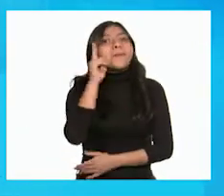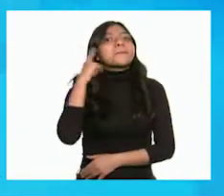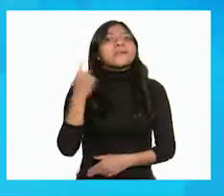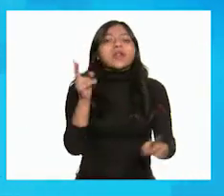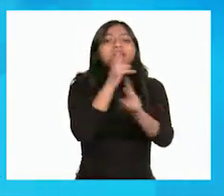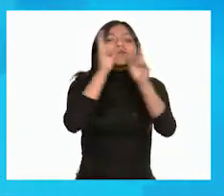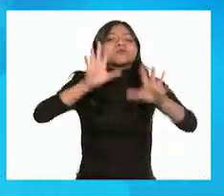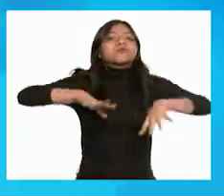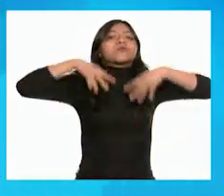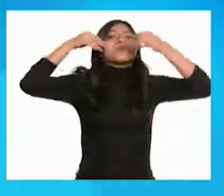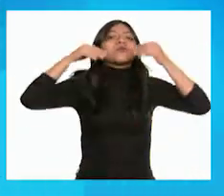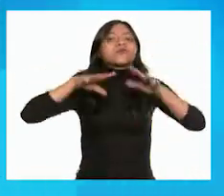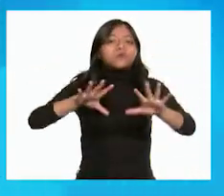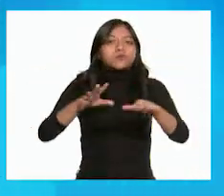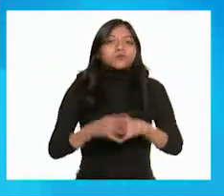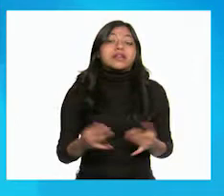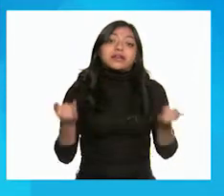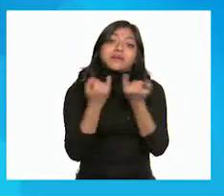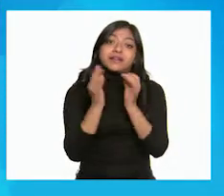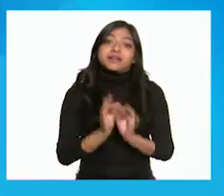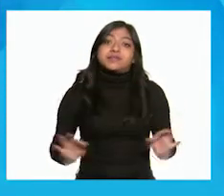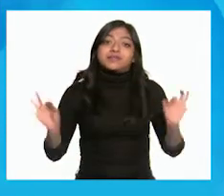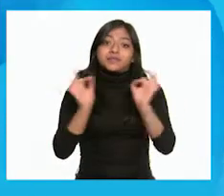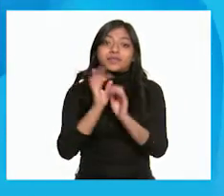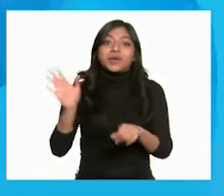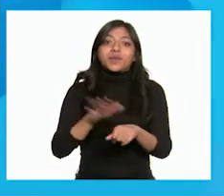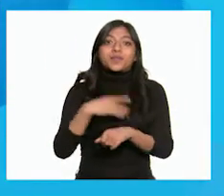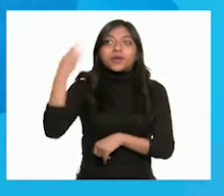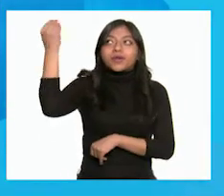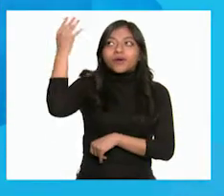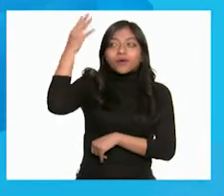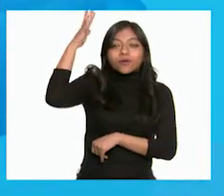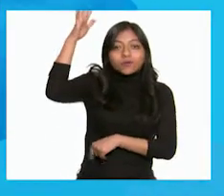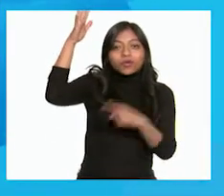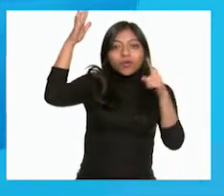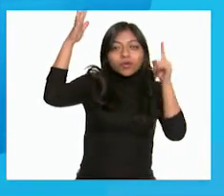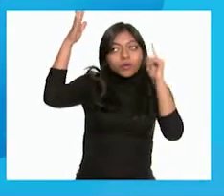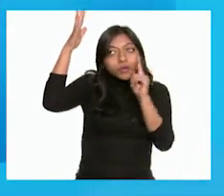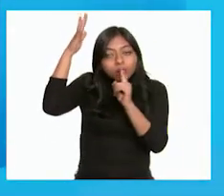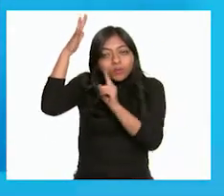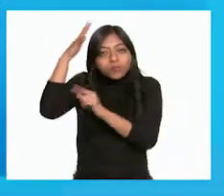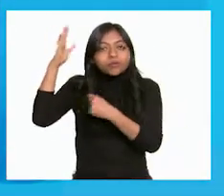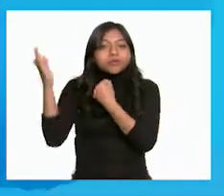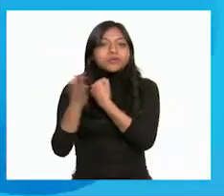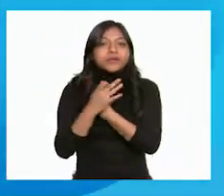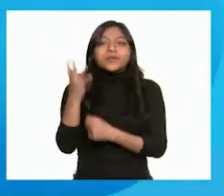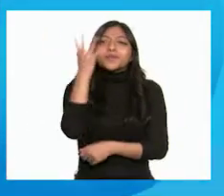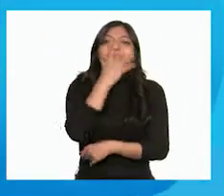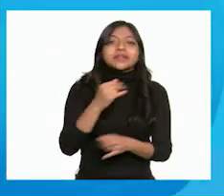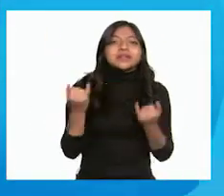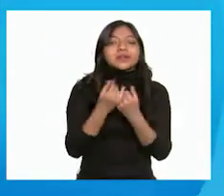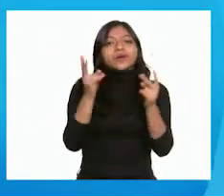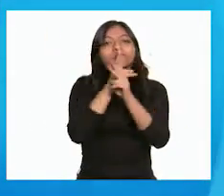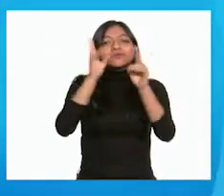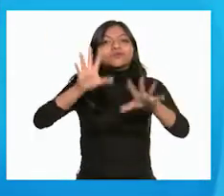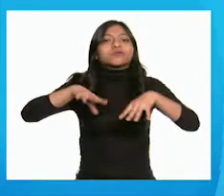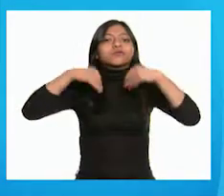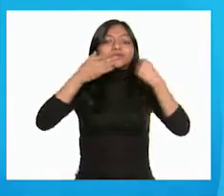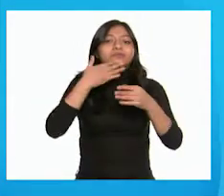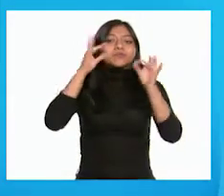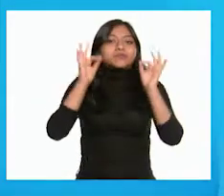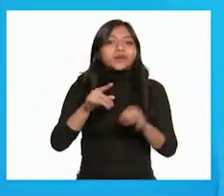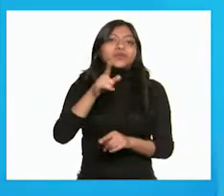no podríamos respirar. es importante porque nos dan sombra y se ven bonitos. para que nos dé aire. Podemos